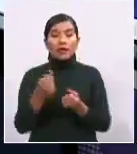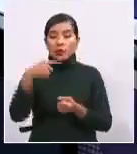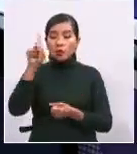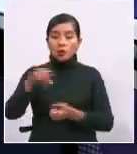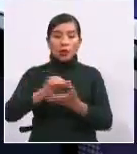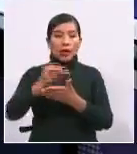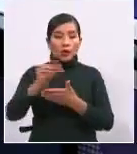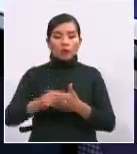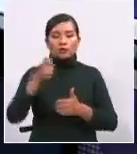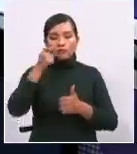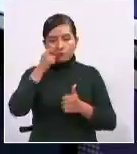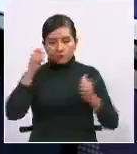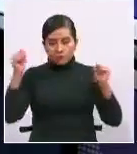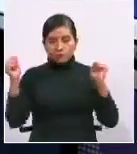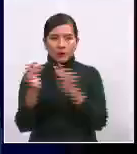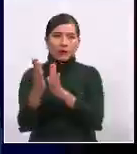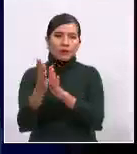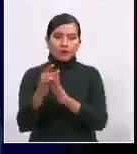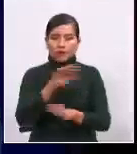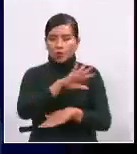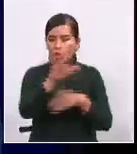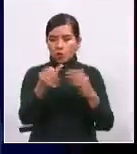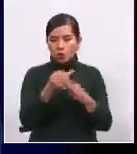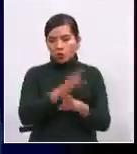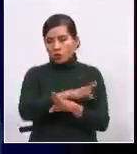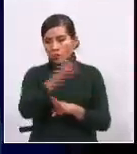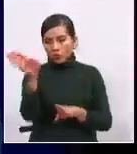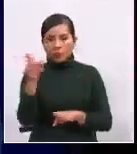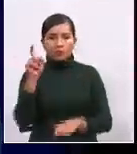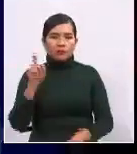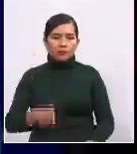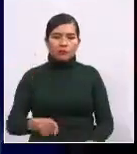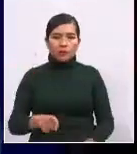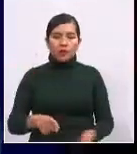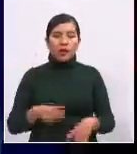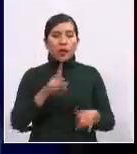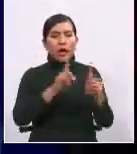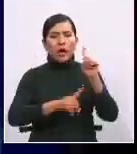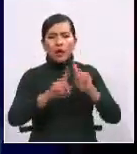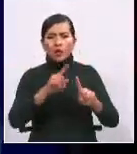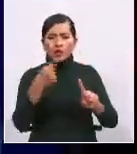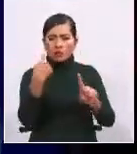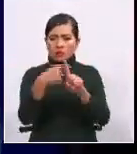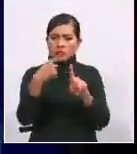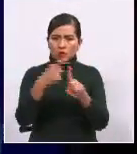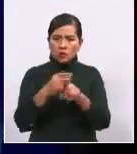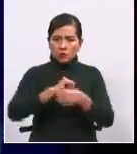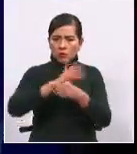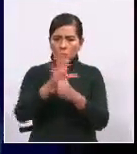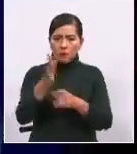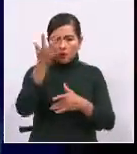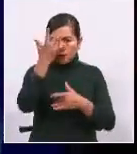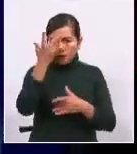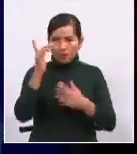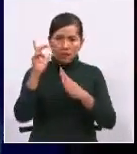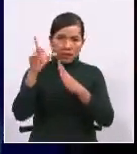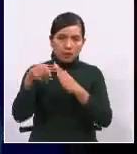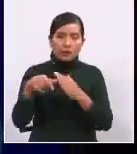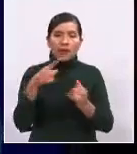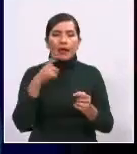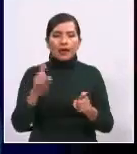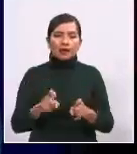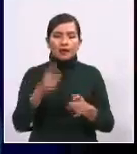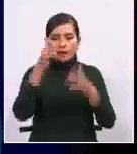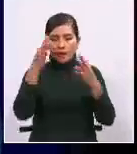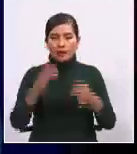presenciales desde el lunes, no hay ningún justificativo y si es que existen casos positivos de COVID-19, pues entonces se tienen que